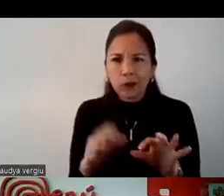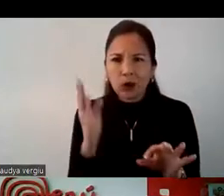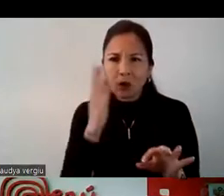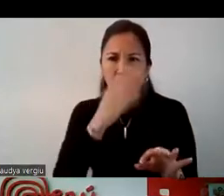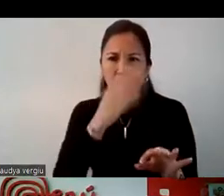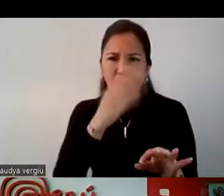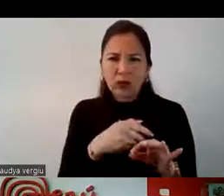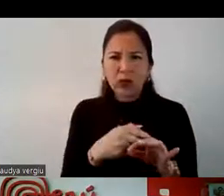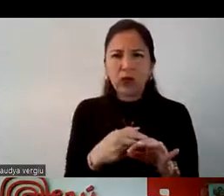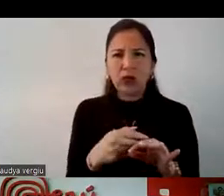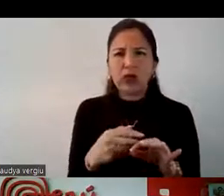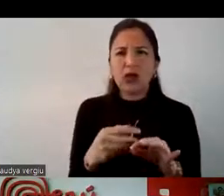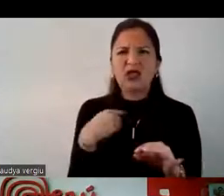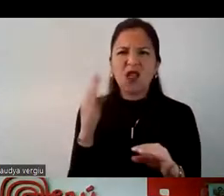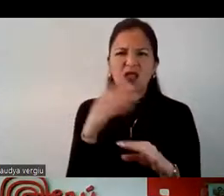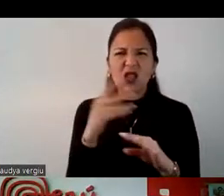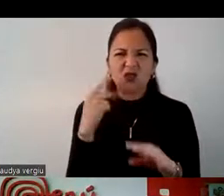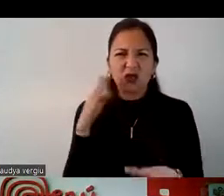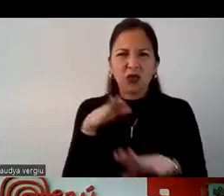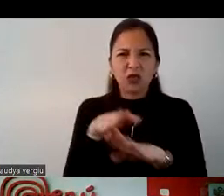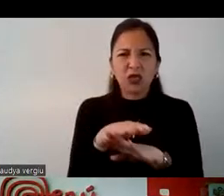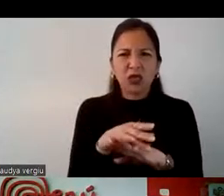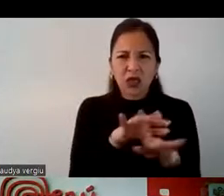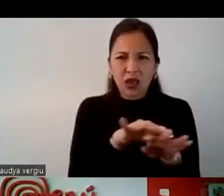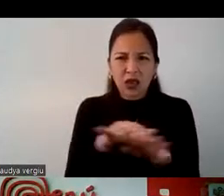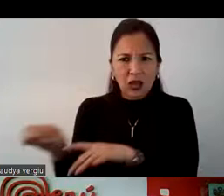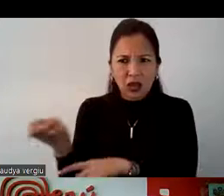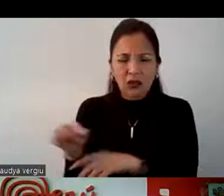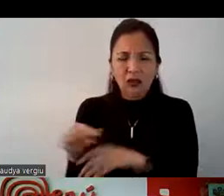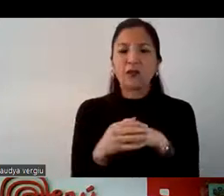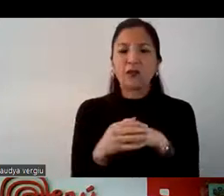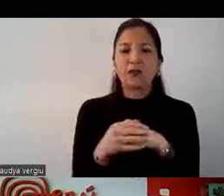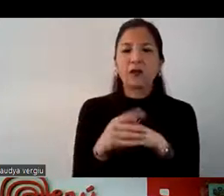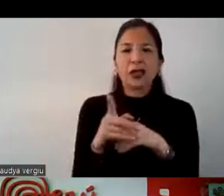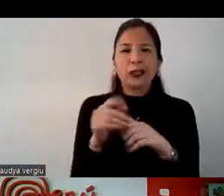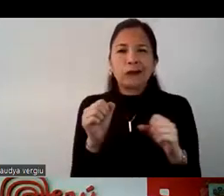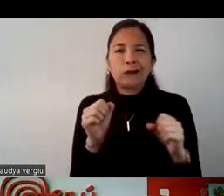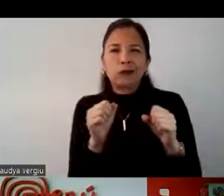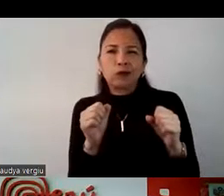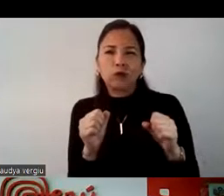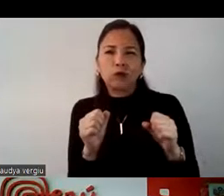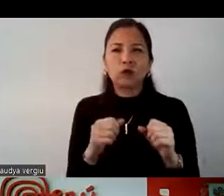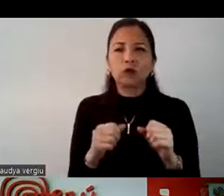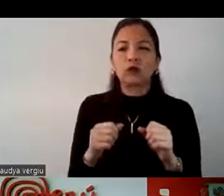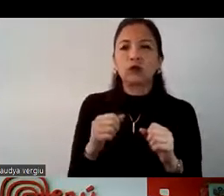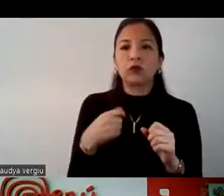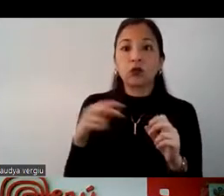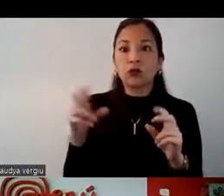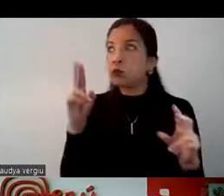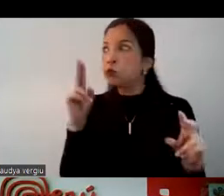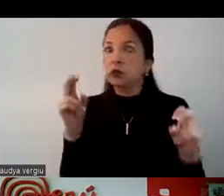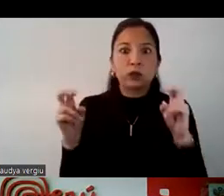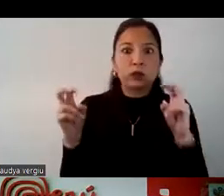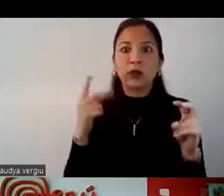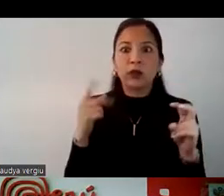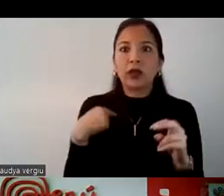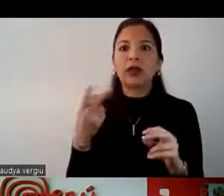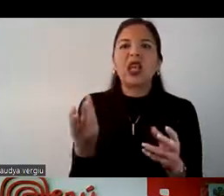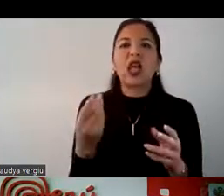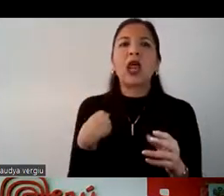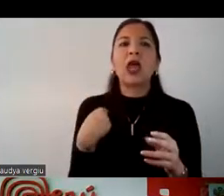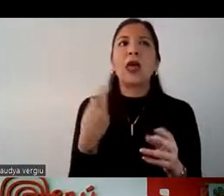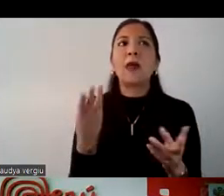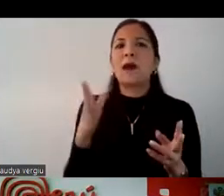Guayaquil es un sitio, pues, que tiene un poquito de peligro siempre, entonces ellos andan muy pendientes de ser estafados.